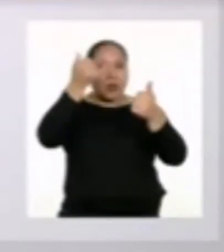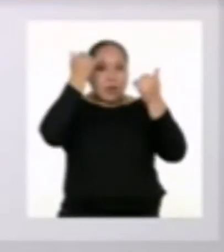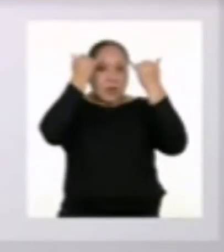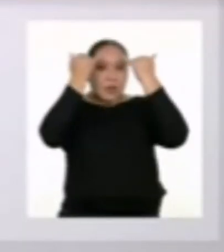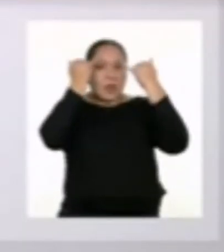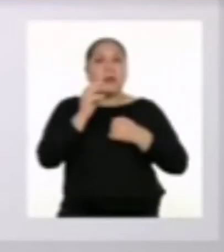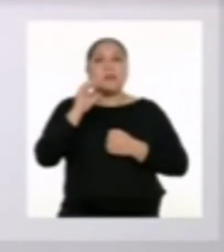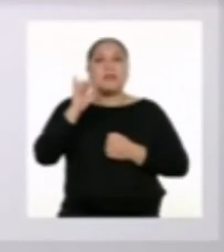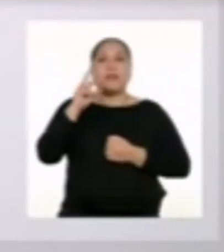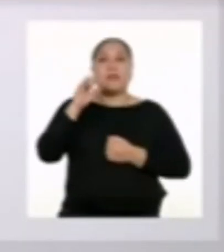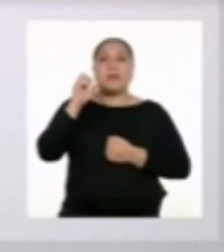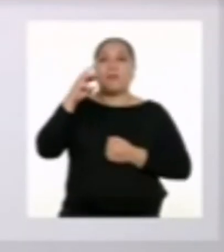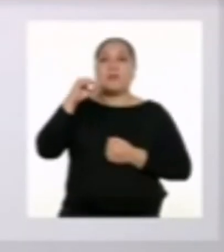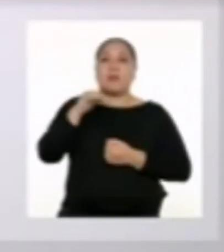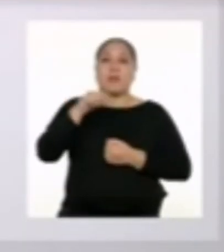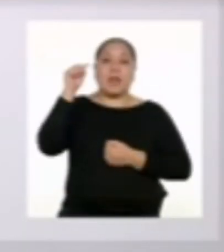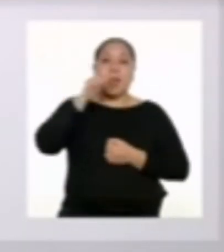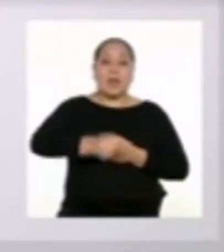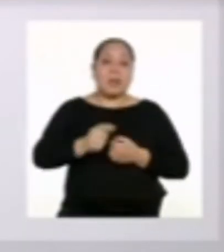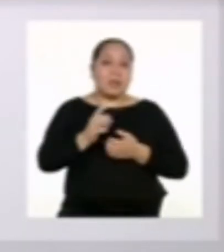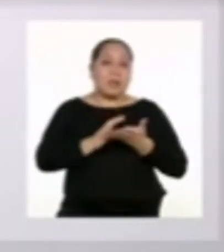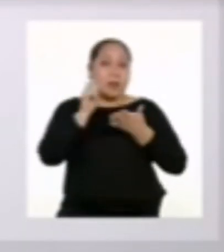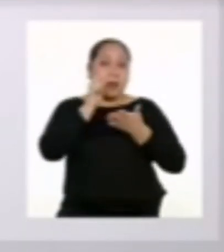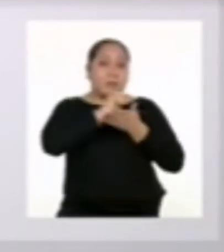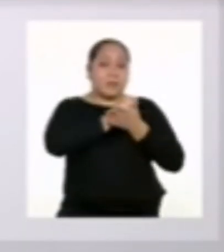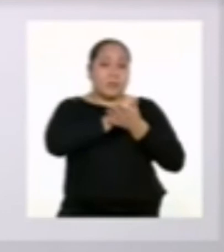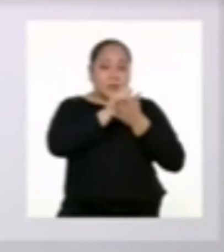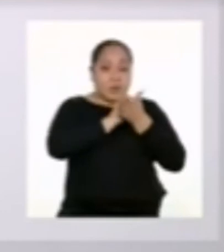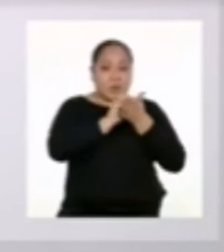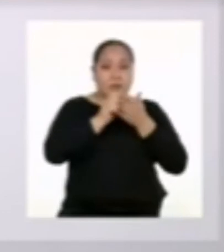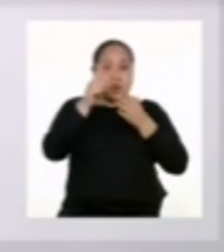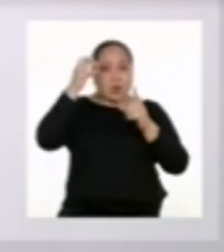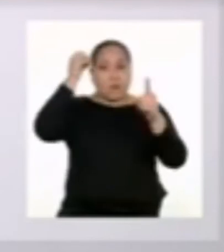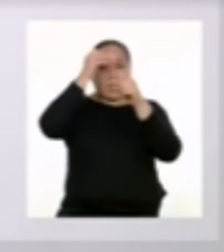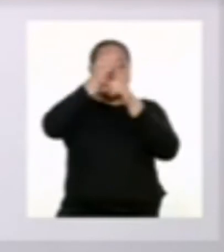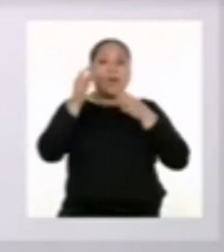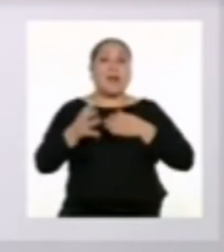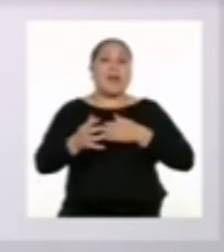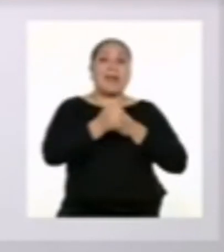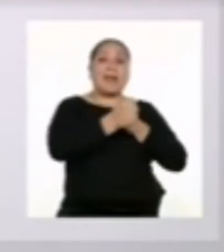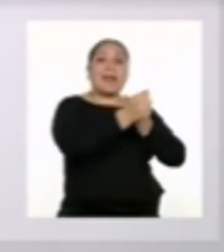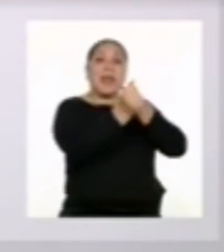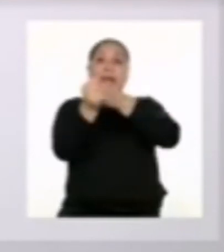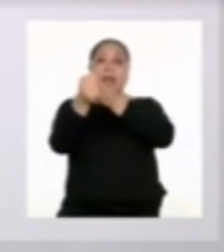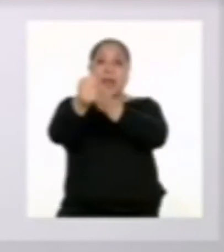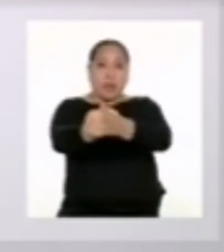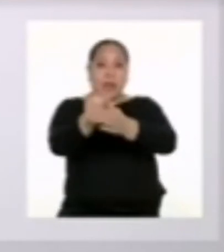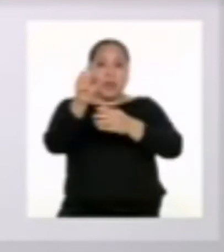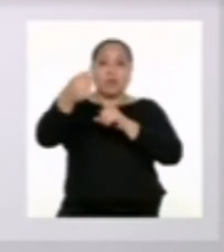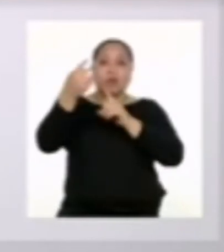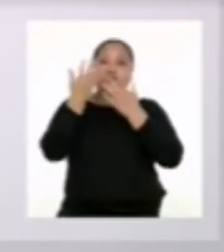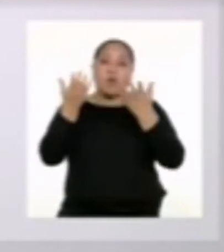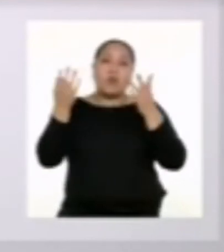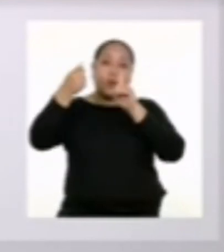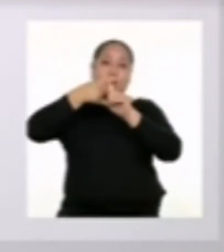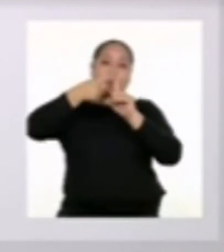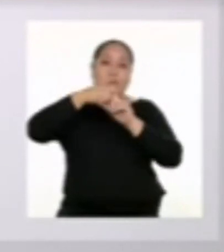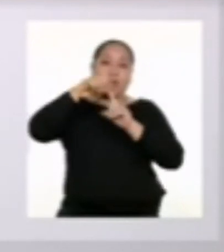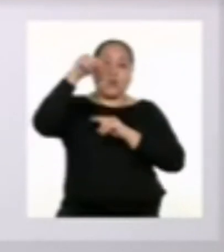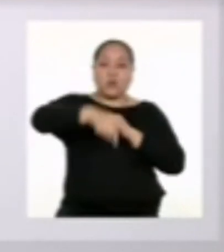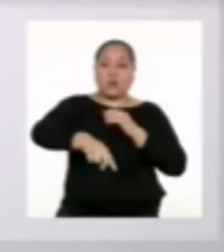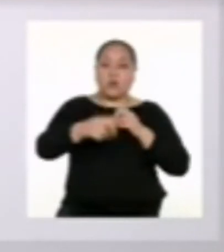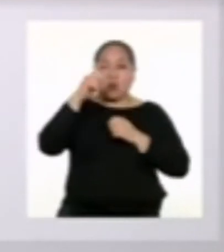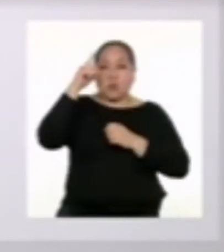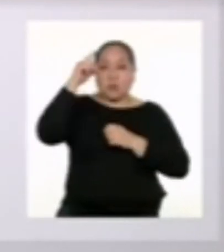conclusión, Jeremis! Este texto tiene ese objetivo de guiarnos hacia algo positivo en una